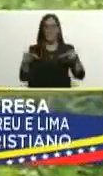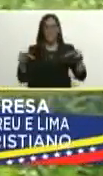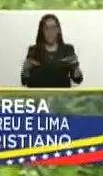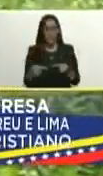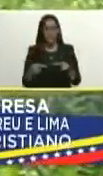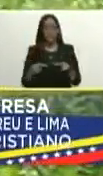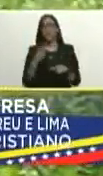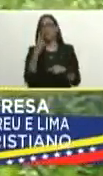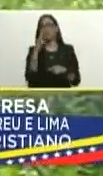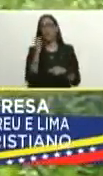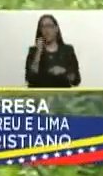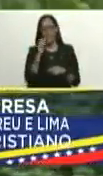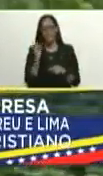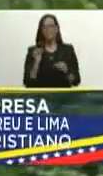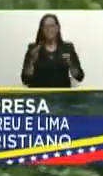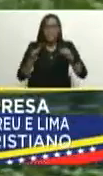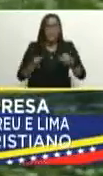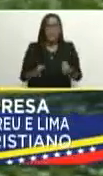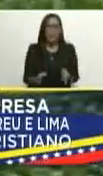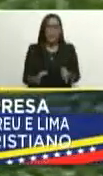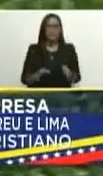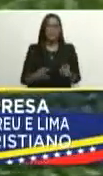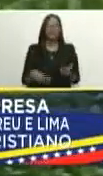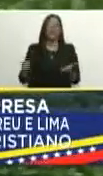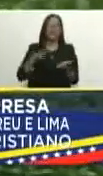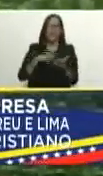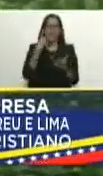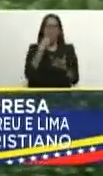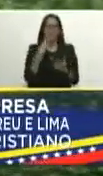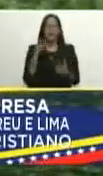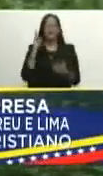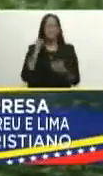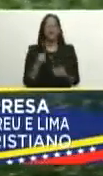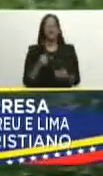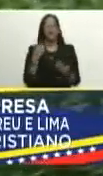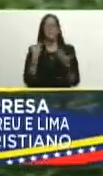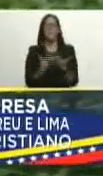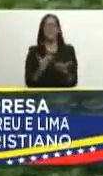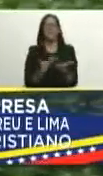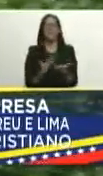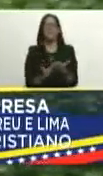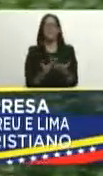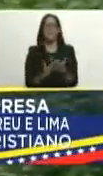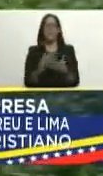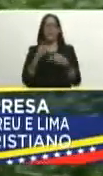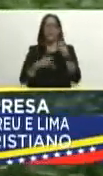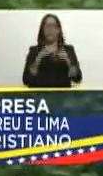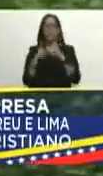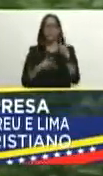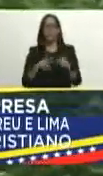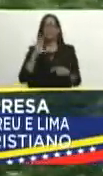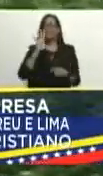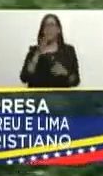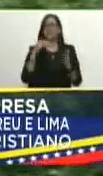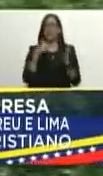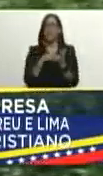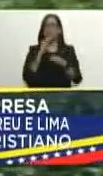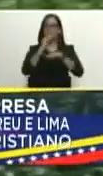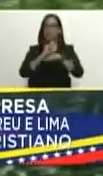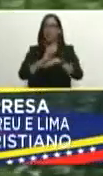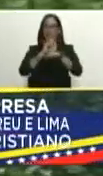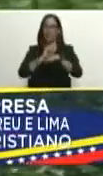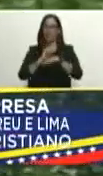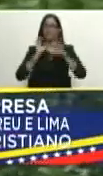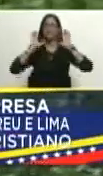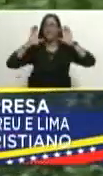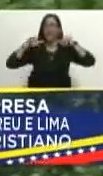dentro de dos meses seguramente volveremos a vernos pero para presenciar la cosecha de cerca de 5 mil toneladas de